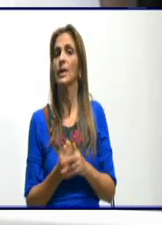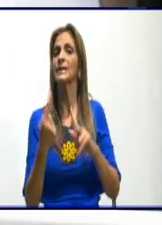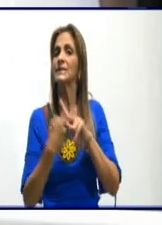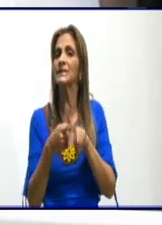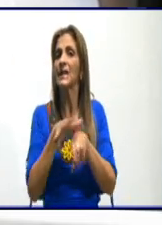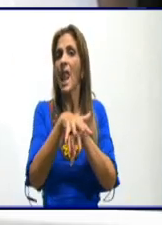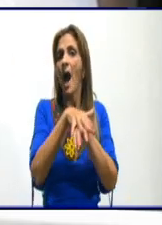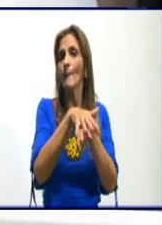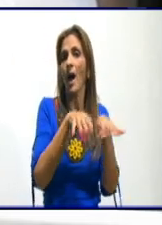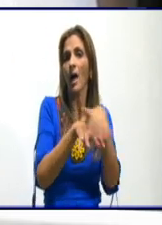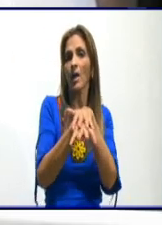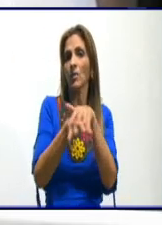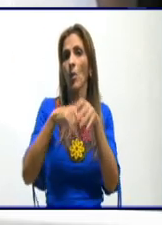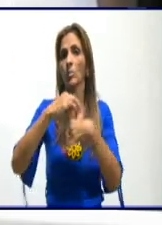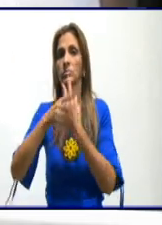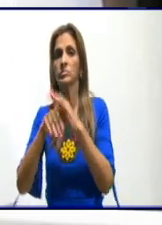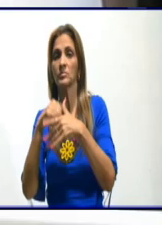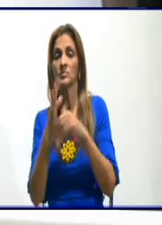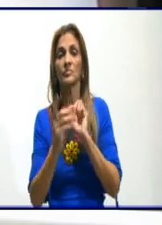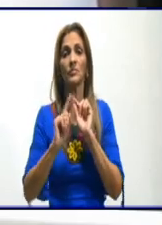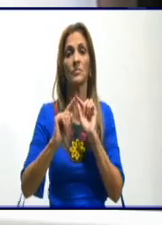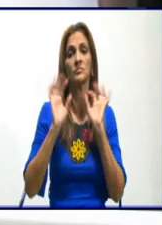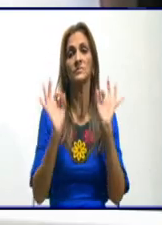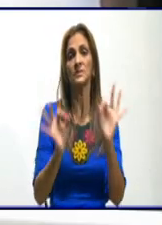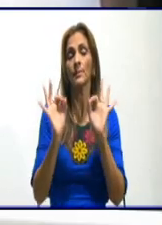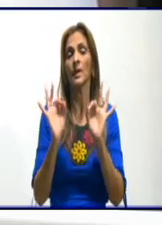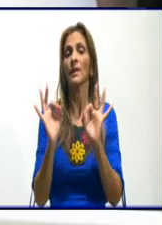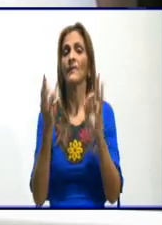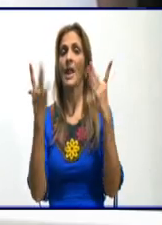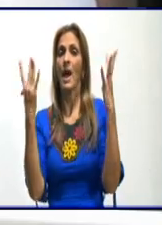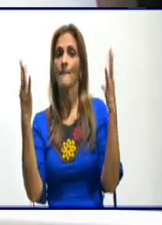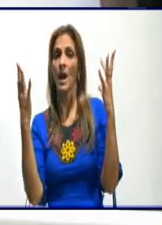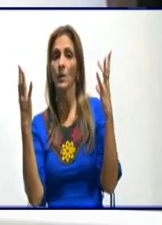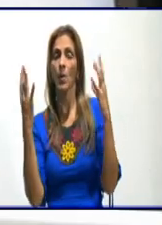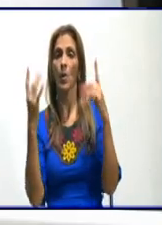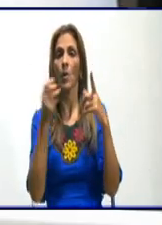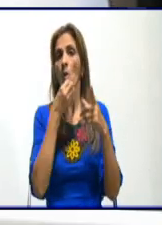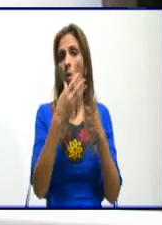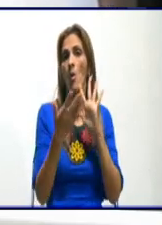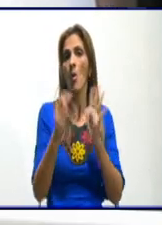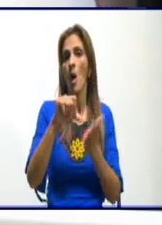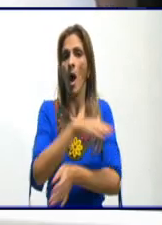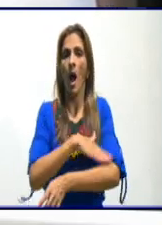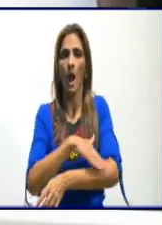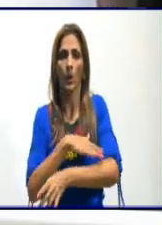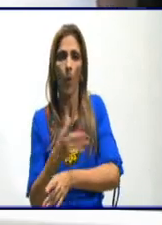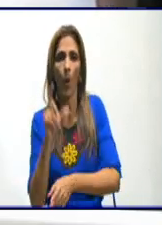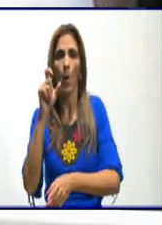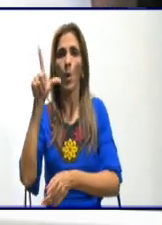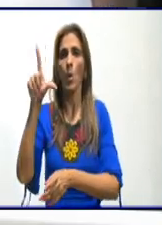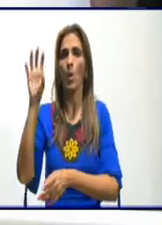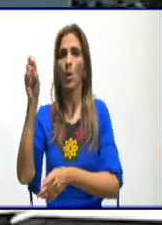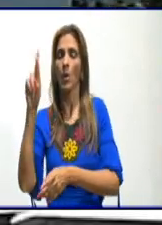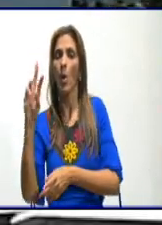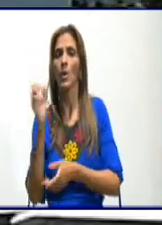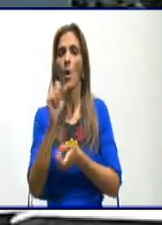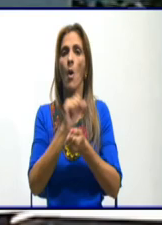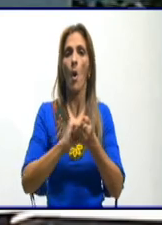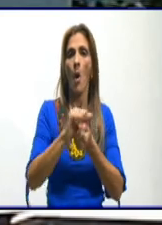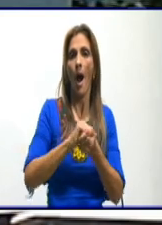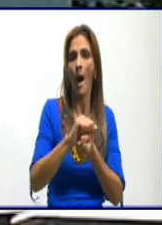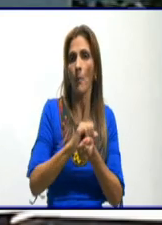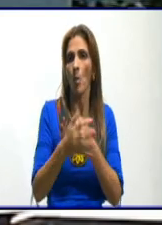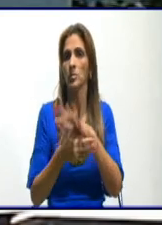frecuente de las manos con el jabón y con las sustancias desinfectantes como hipoclorito o alcohol. Doctora, un